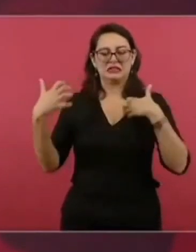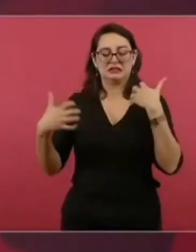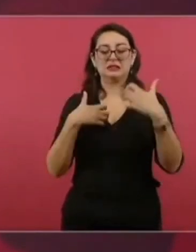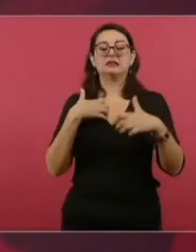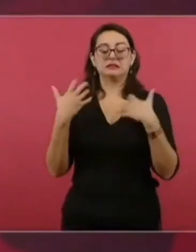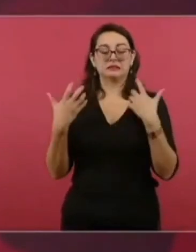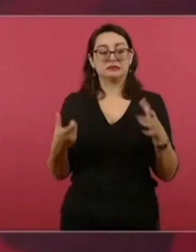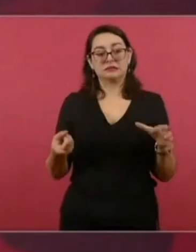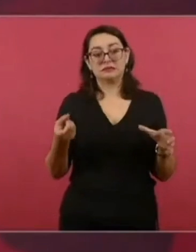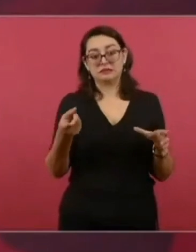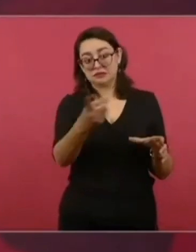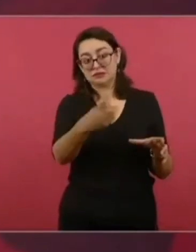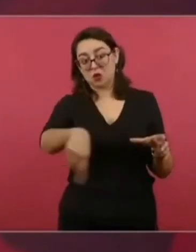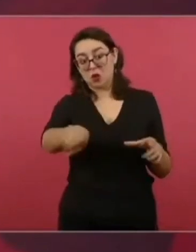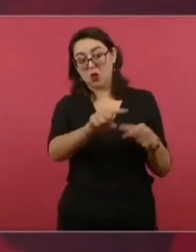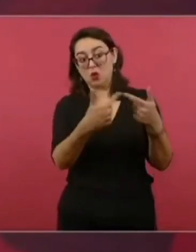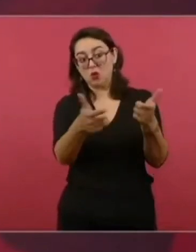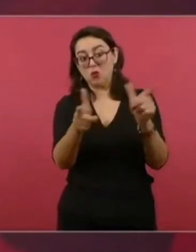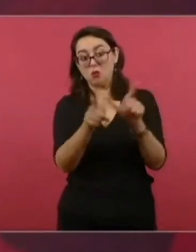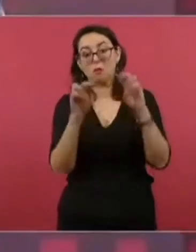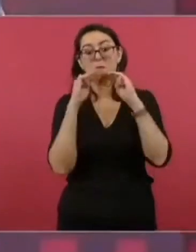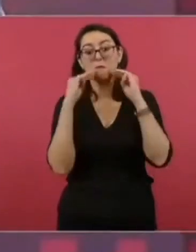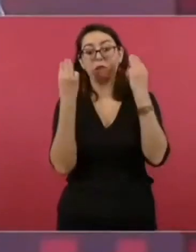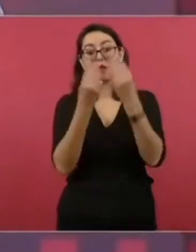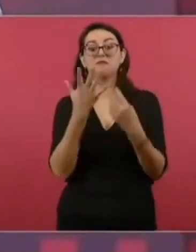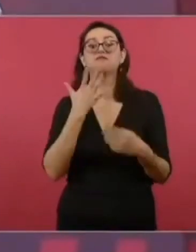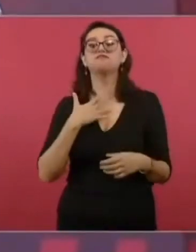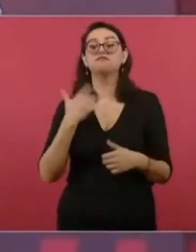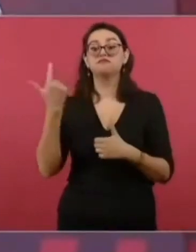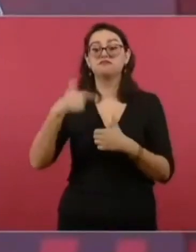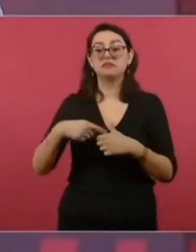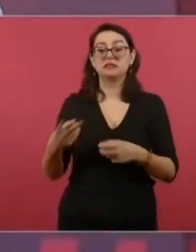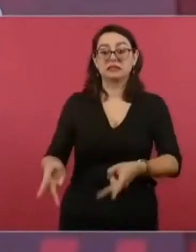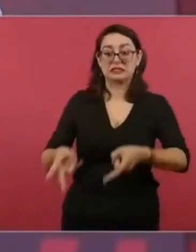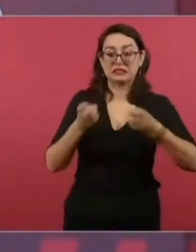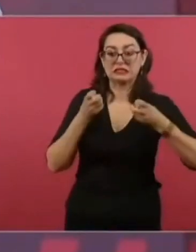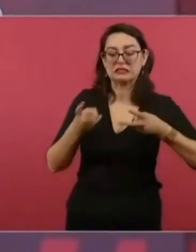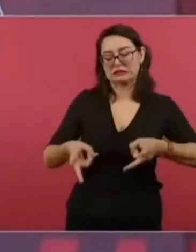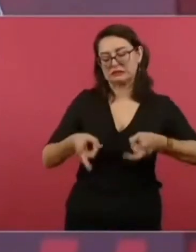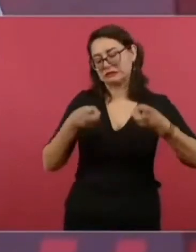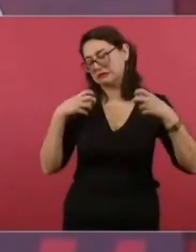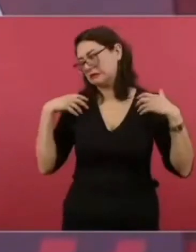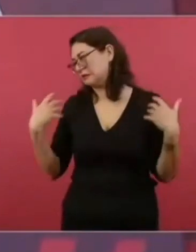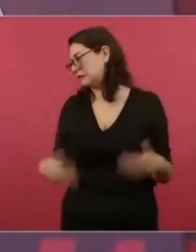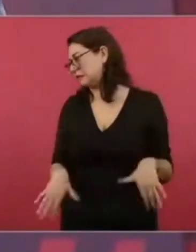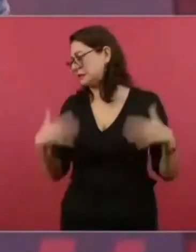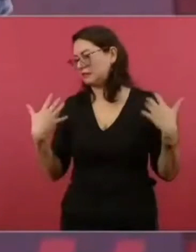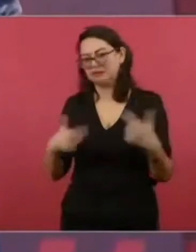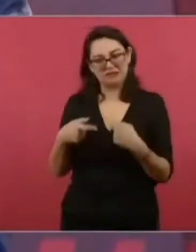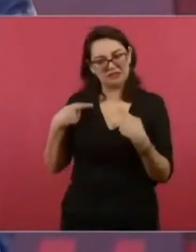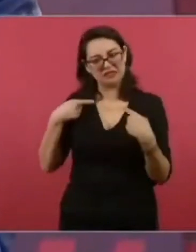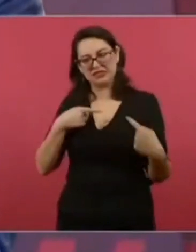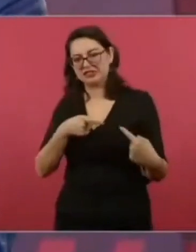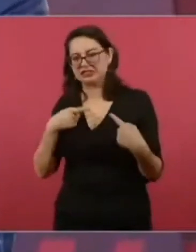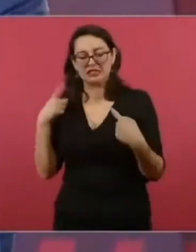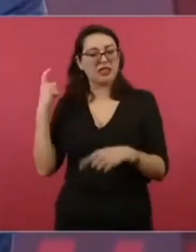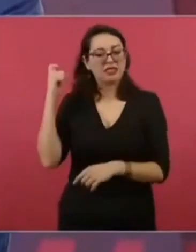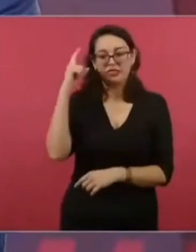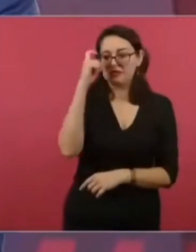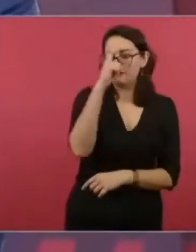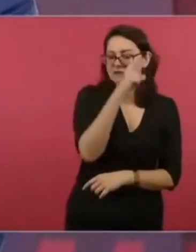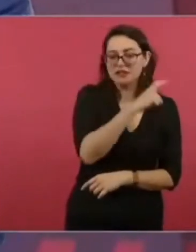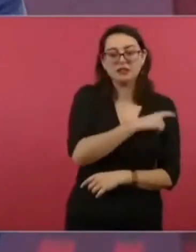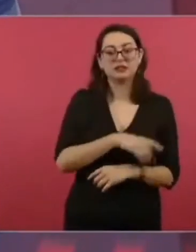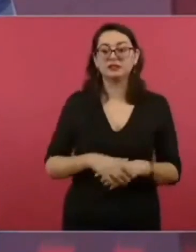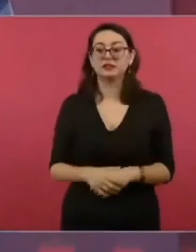abasto de gasolinas. y se padeció como una semana que no había gasolinas en la ciudad